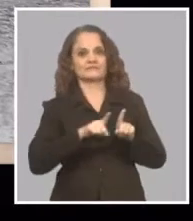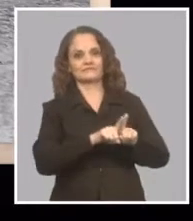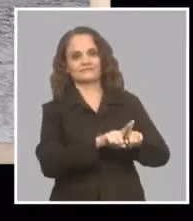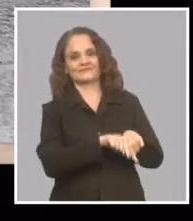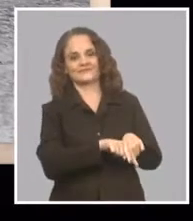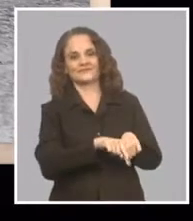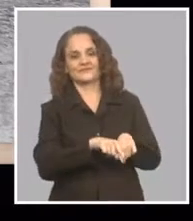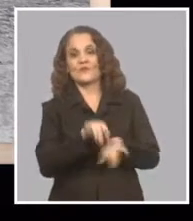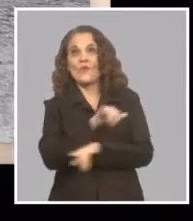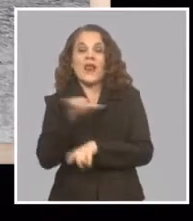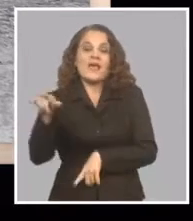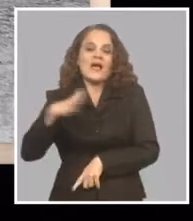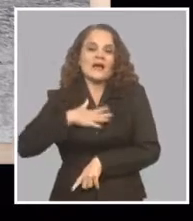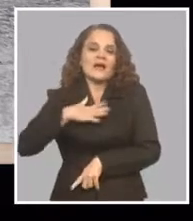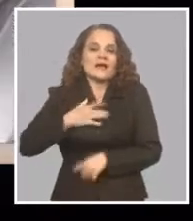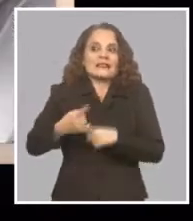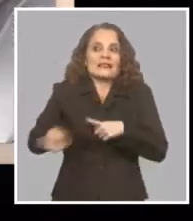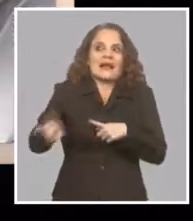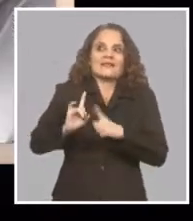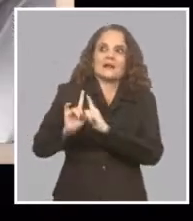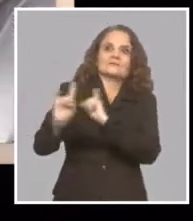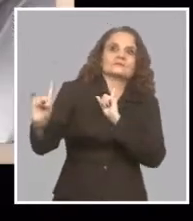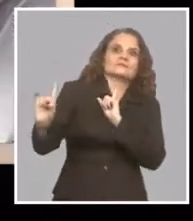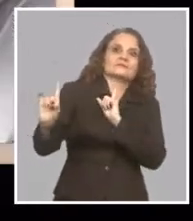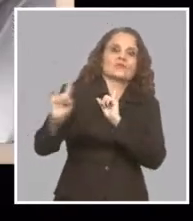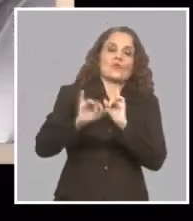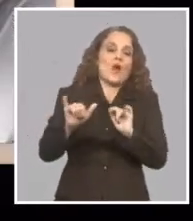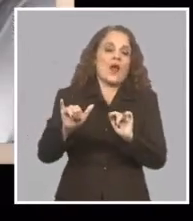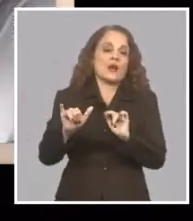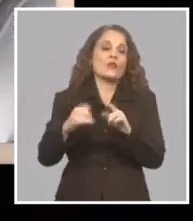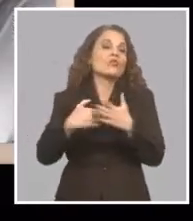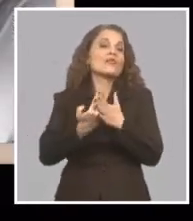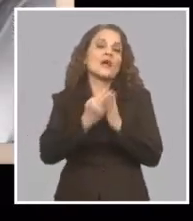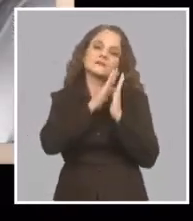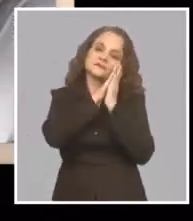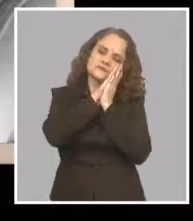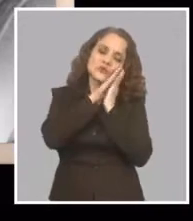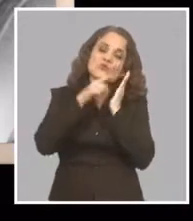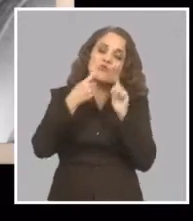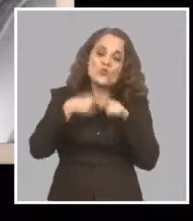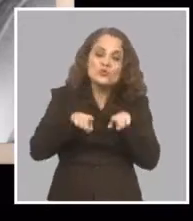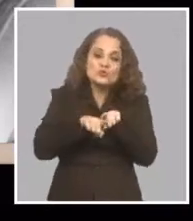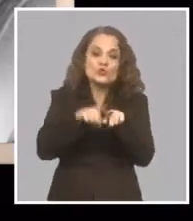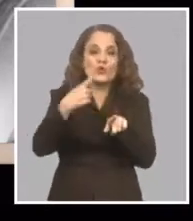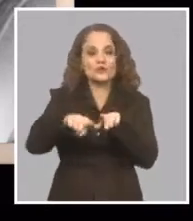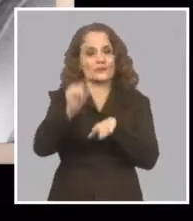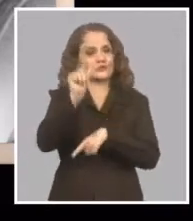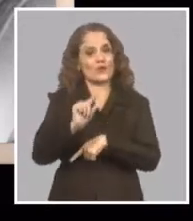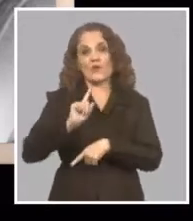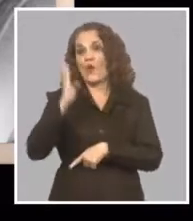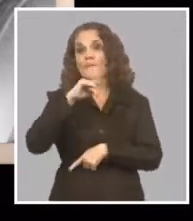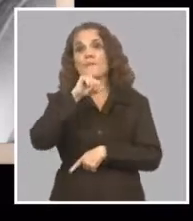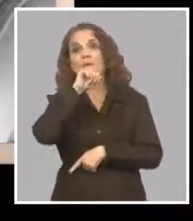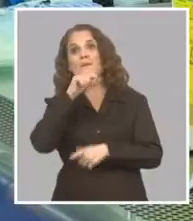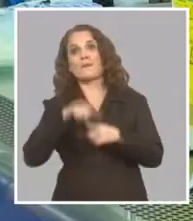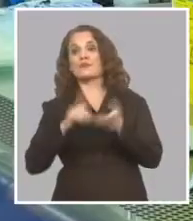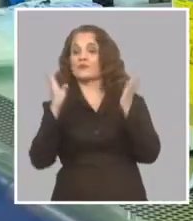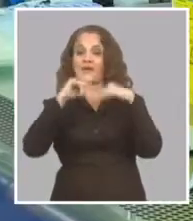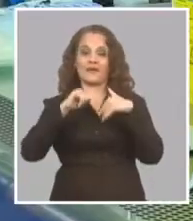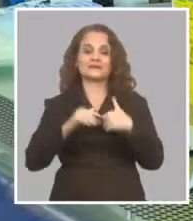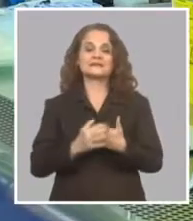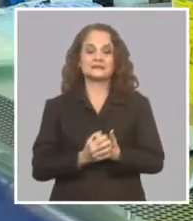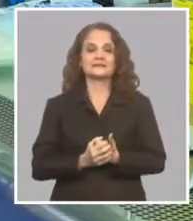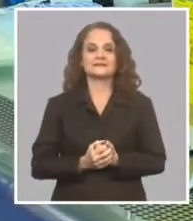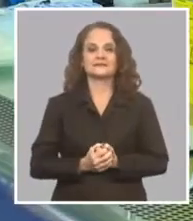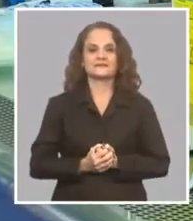Y nos extraña porque además Una noche que ella tiene que dormir Con otra persona que no somos nosotros Ha sido difícil ¿Por qué?